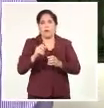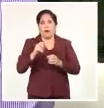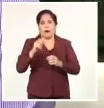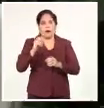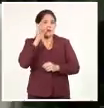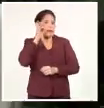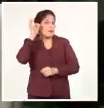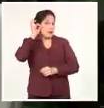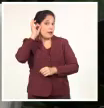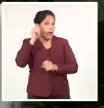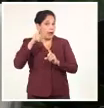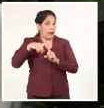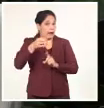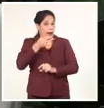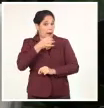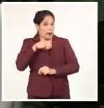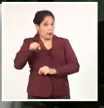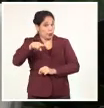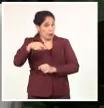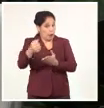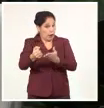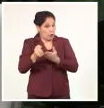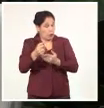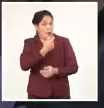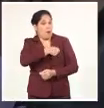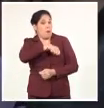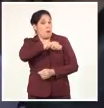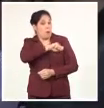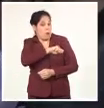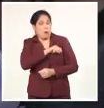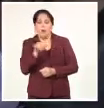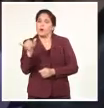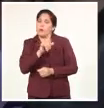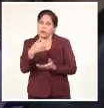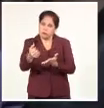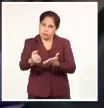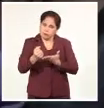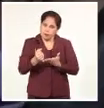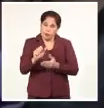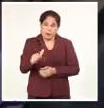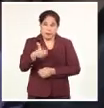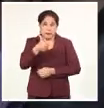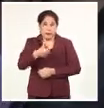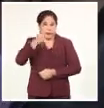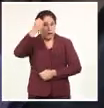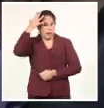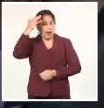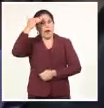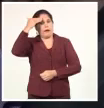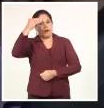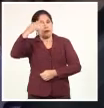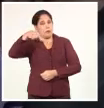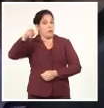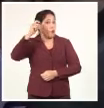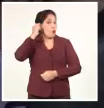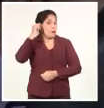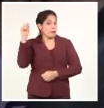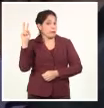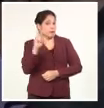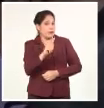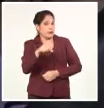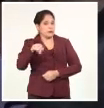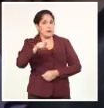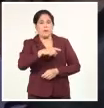y otros temas también de población que hemos estado abordando. El presidente cubano agradeció además a Natalia Canem